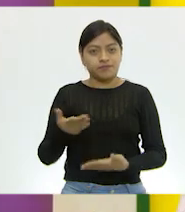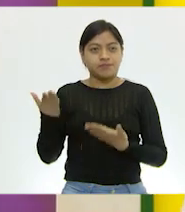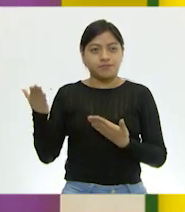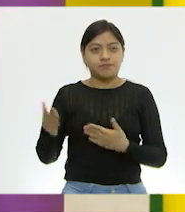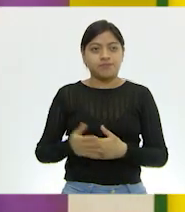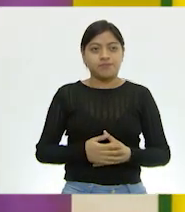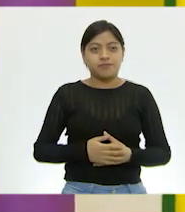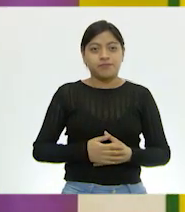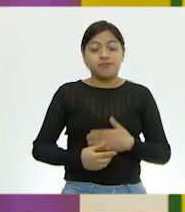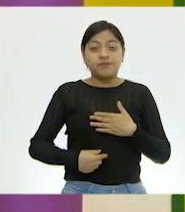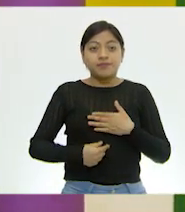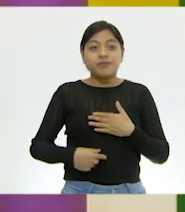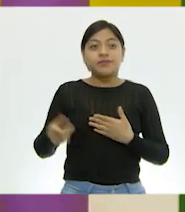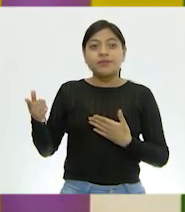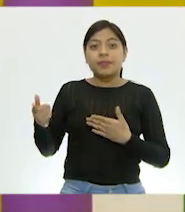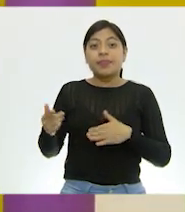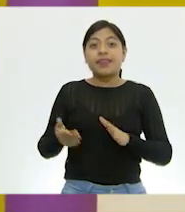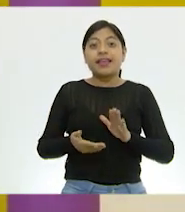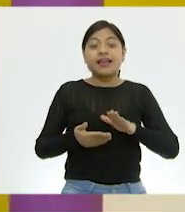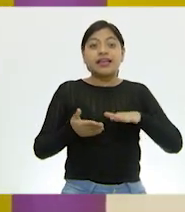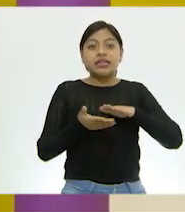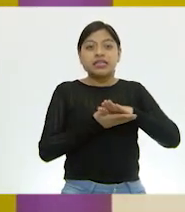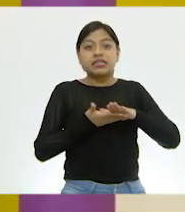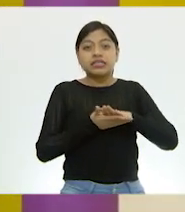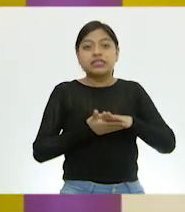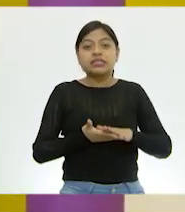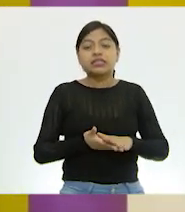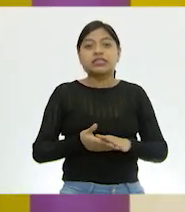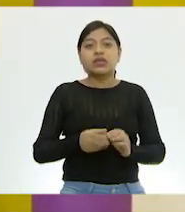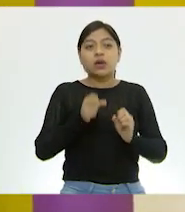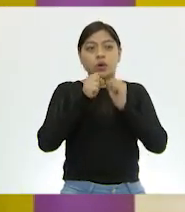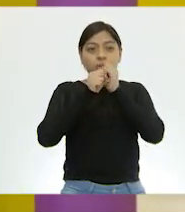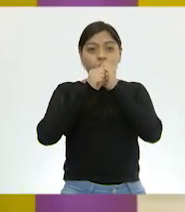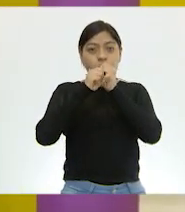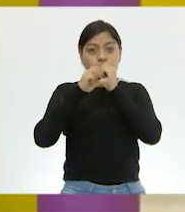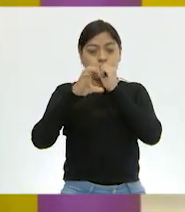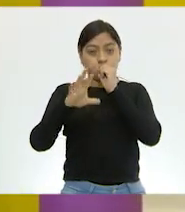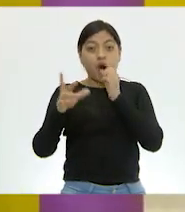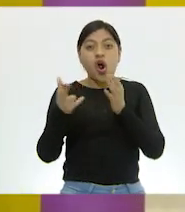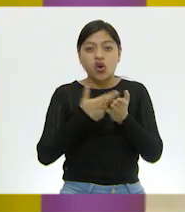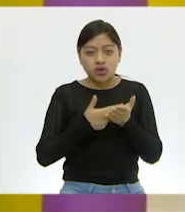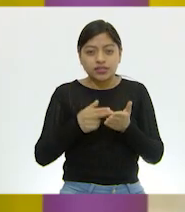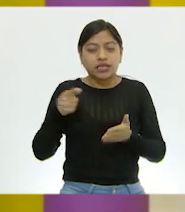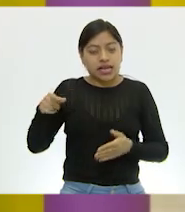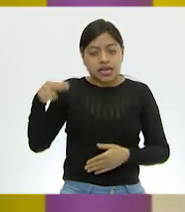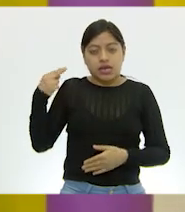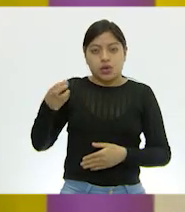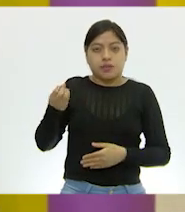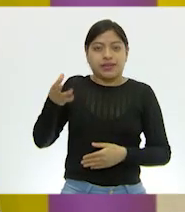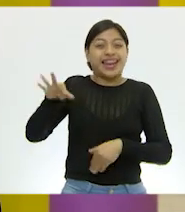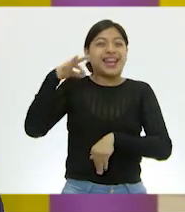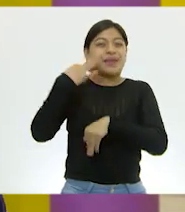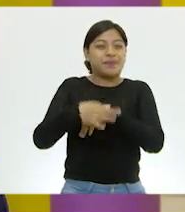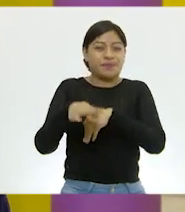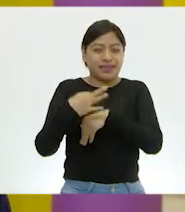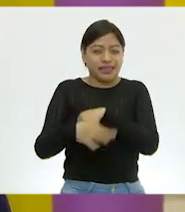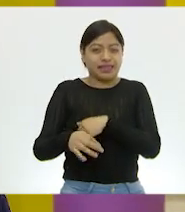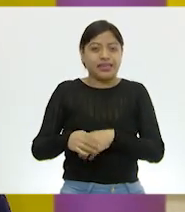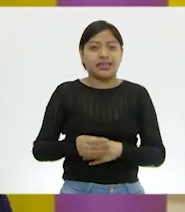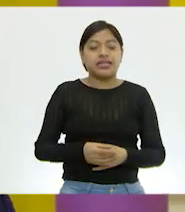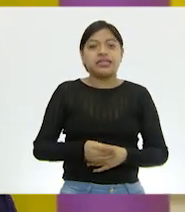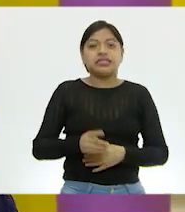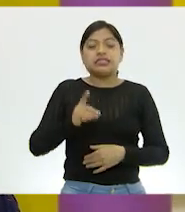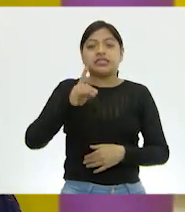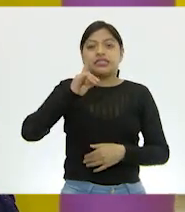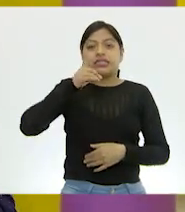el diafragma es esta pequeña lámina que es un globito. ¿Podemos verlo? Esto vamos a hacer de cuenta que es esa lámina